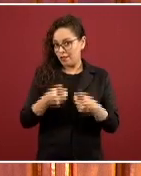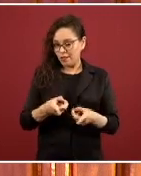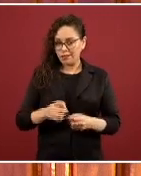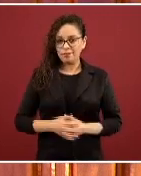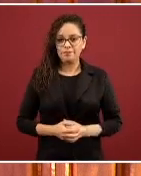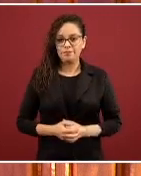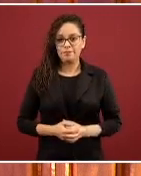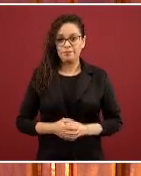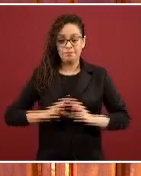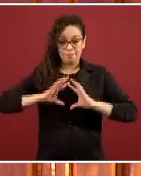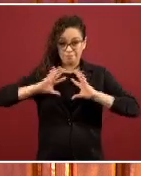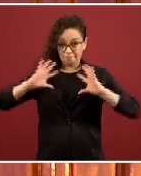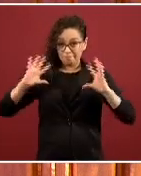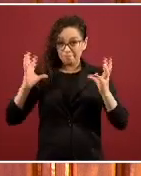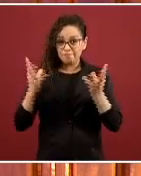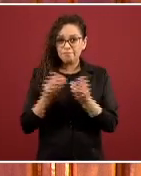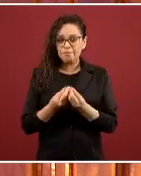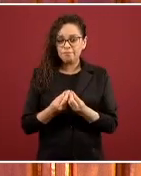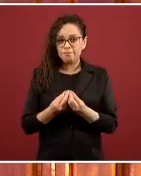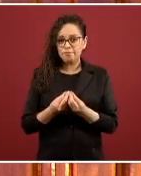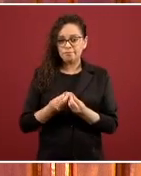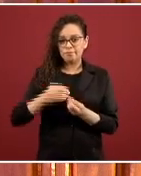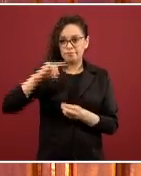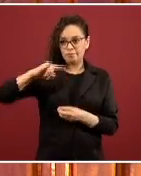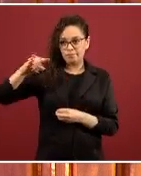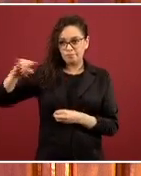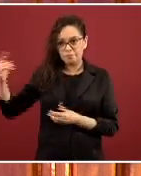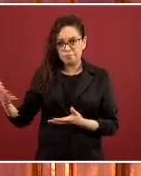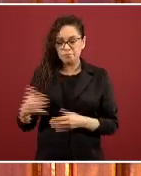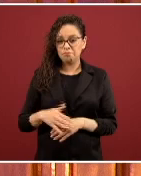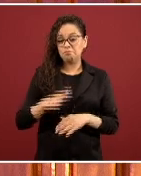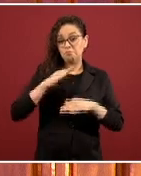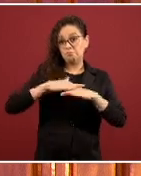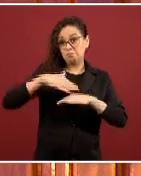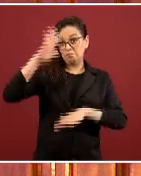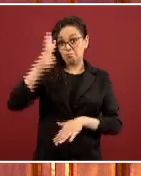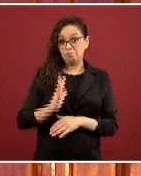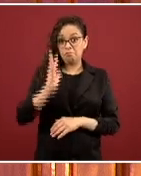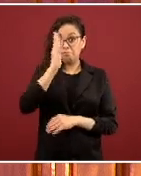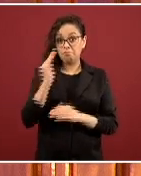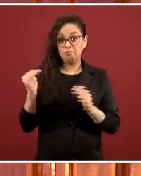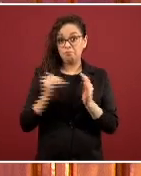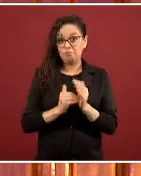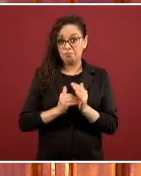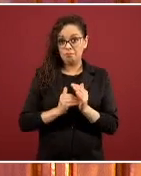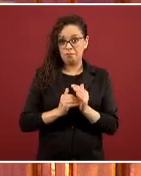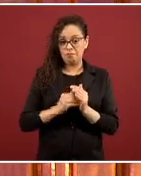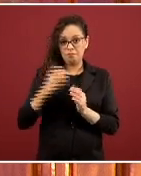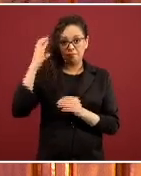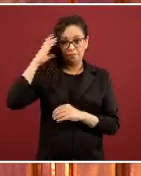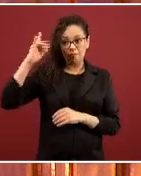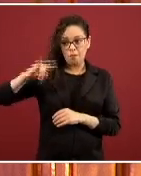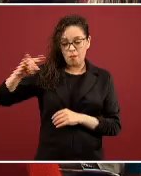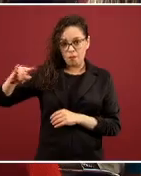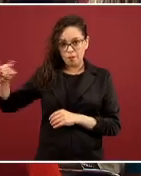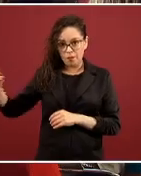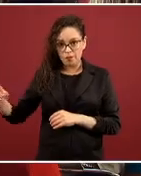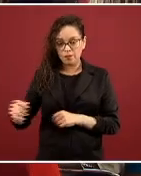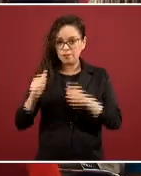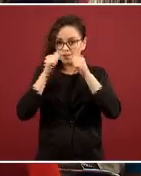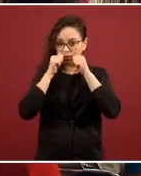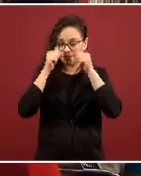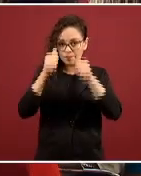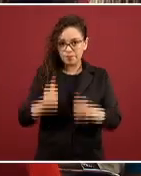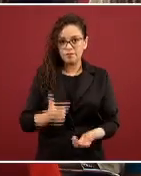de un total de camas, de más de 5.000 camas, un total de cuidados intensivos de más de